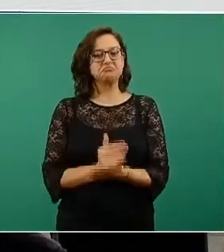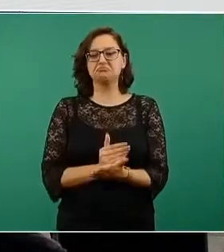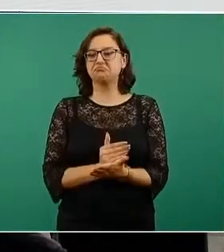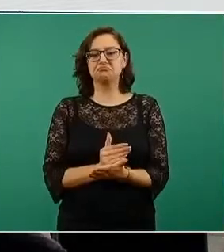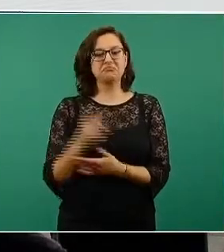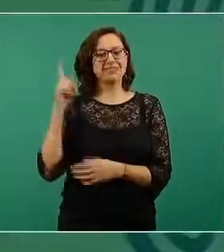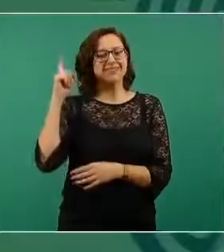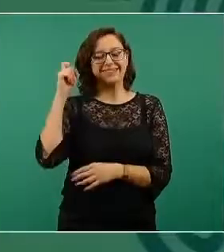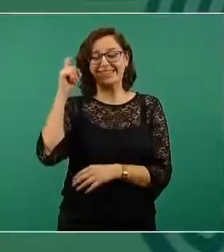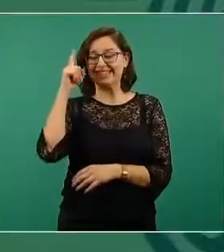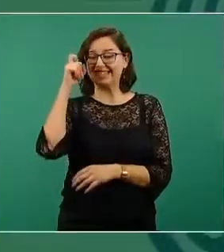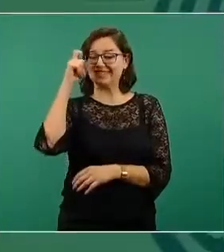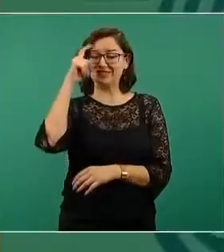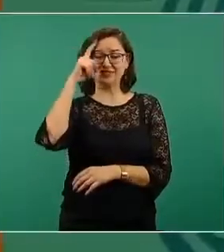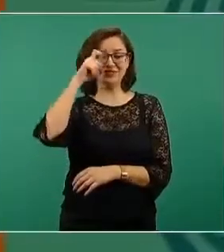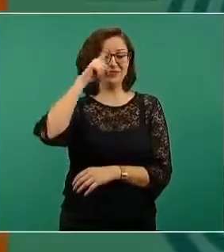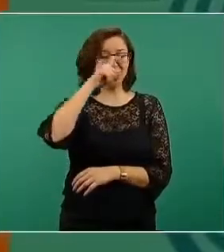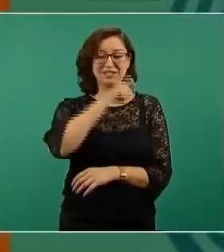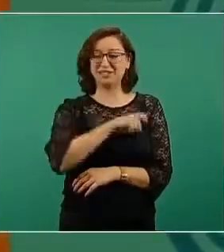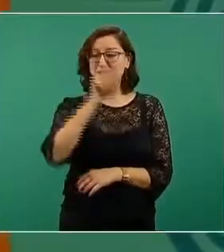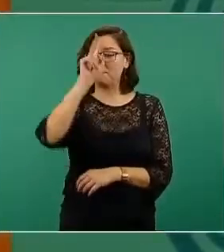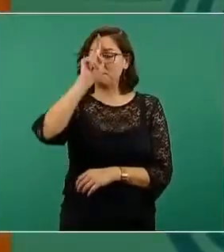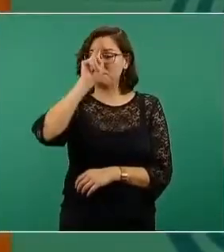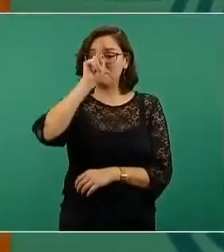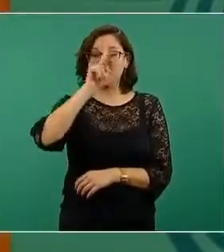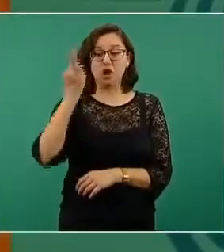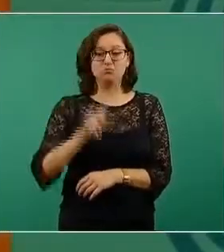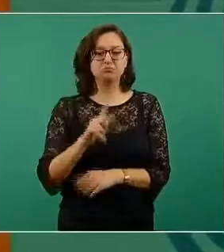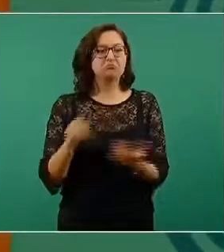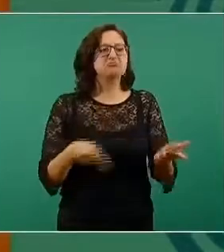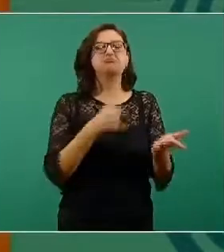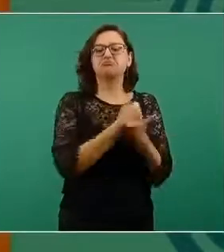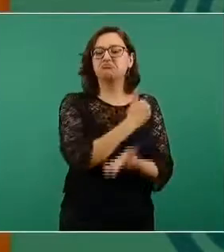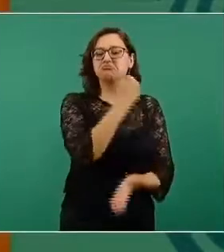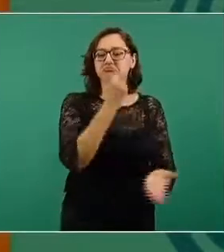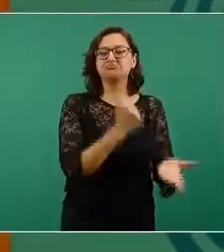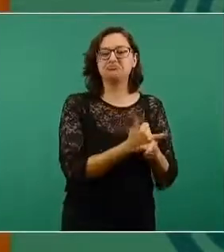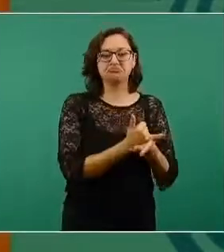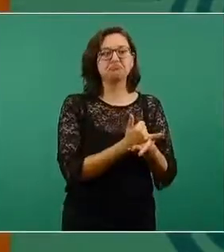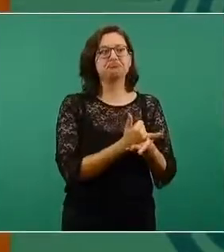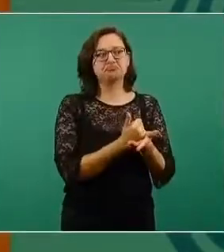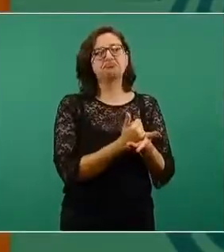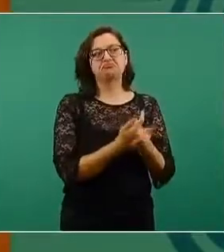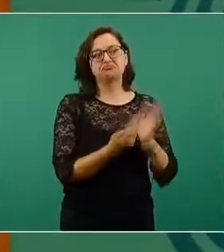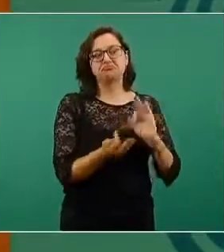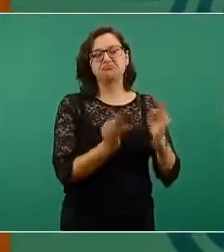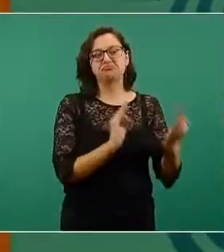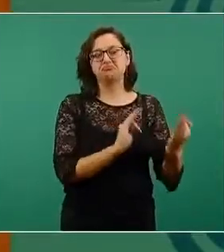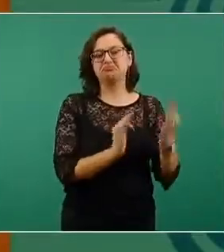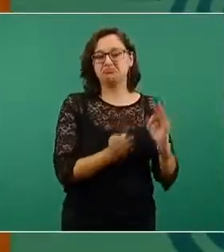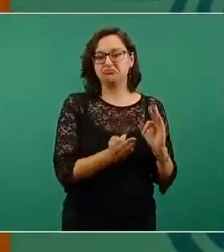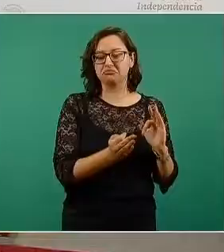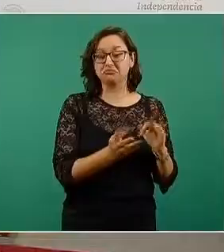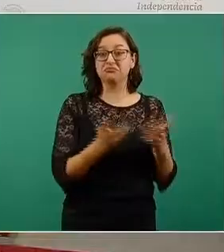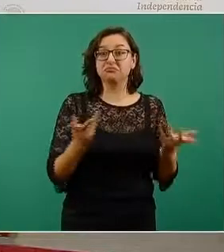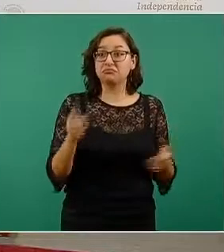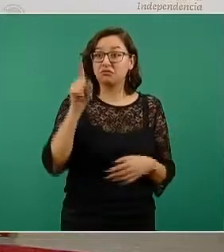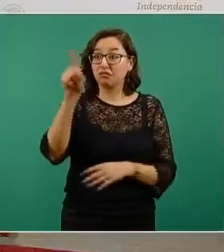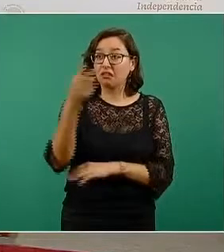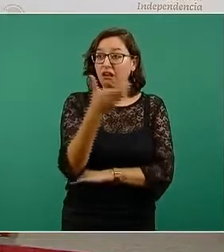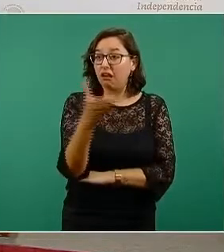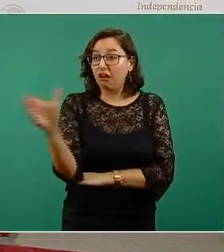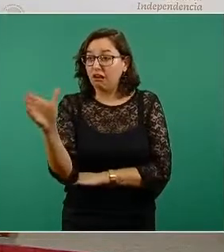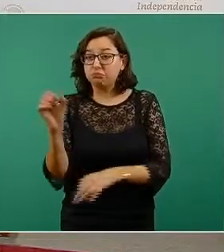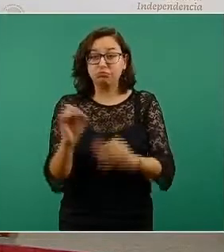complicada, toda la mecánica de lograrlo, que en una ciudad. Hay mayor distancia, el camino está en peores